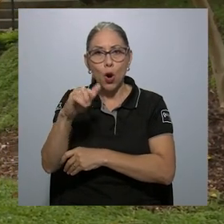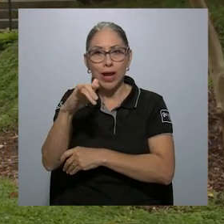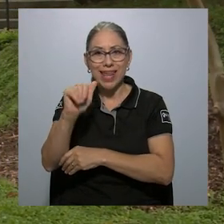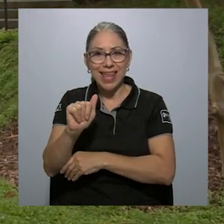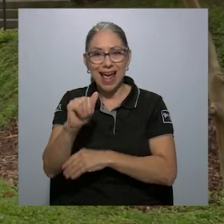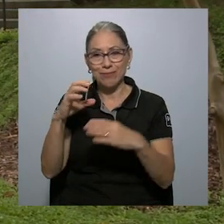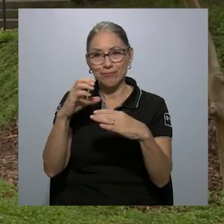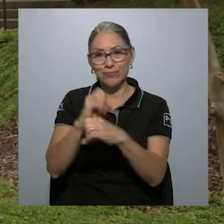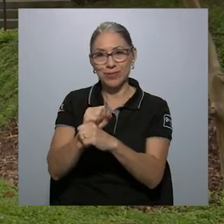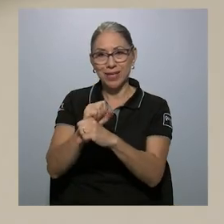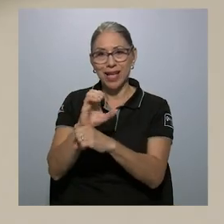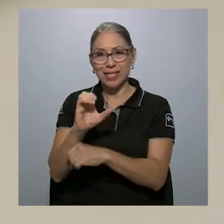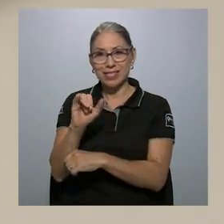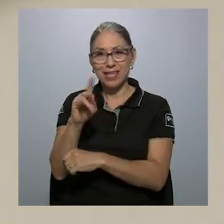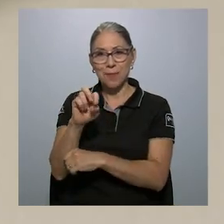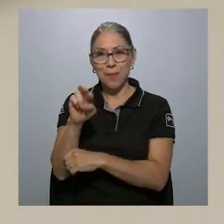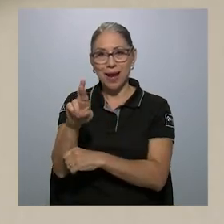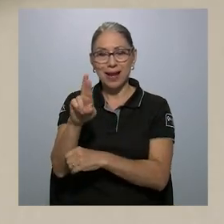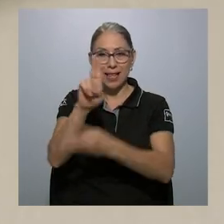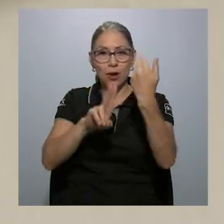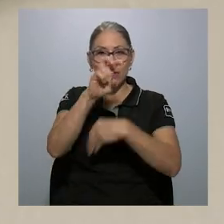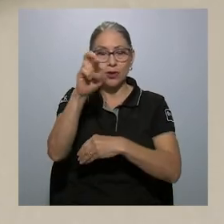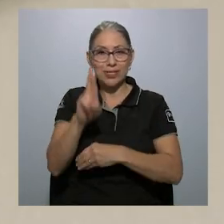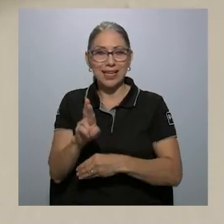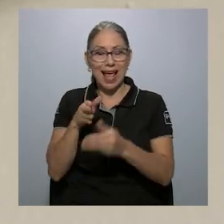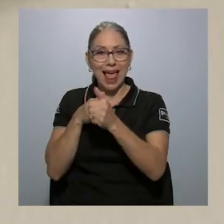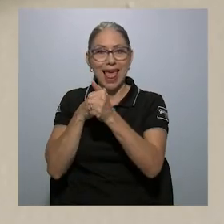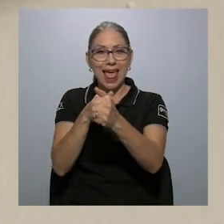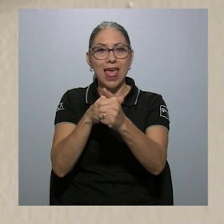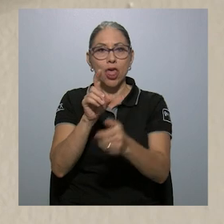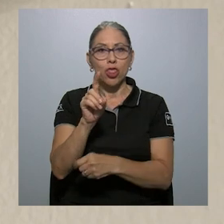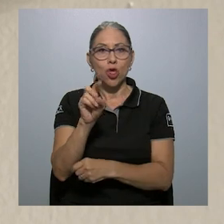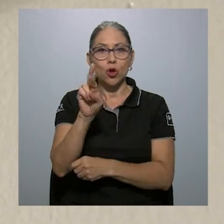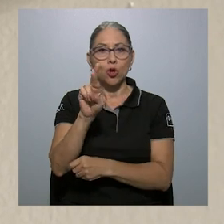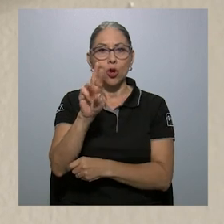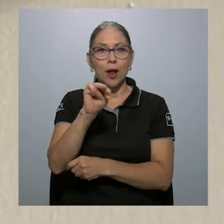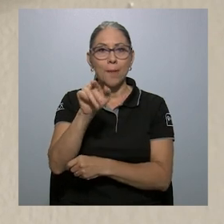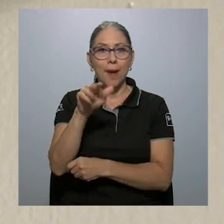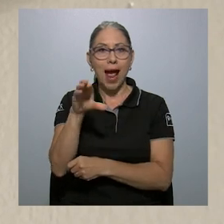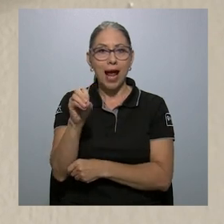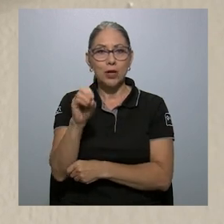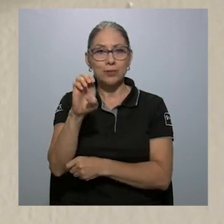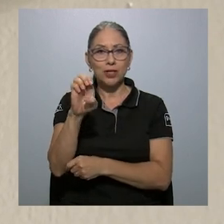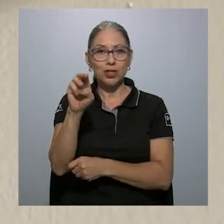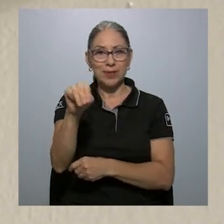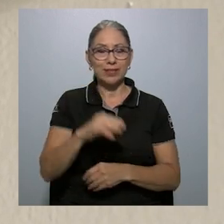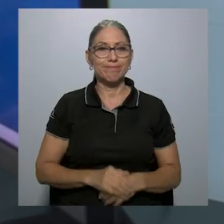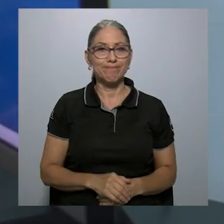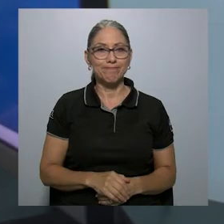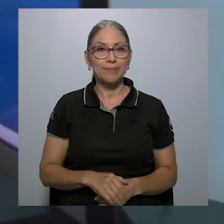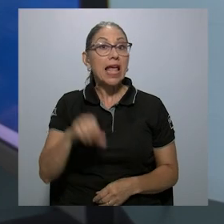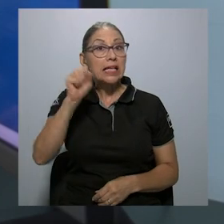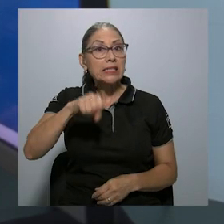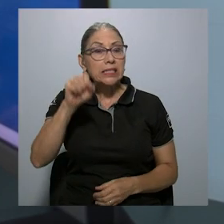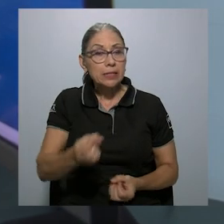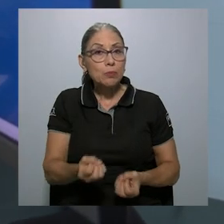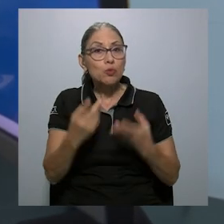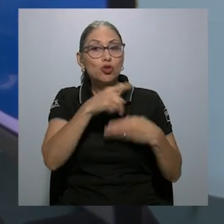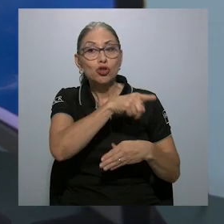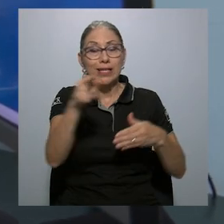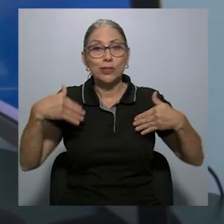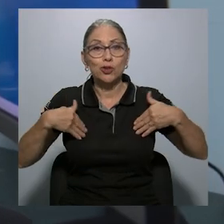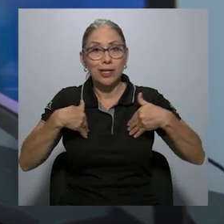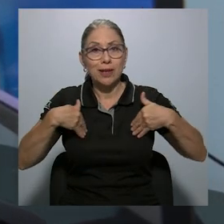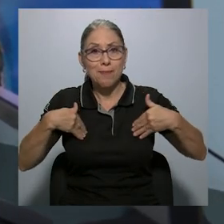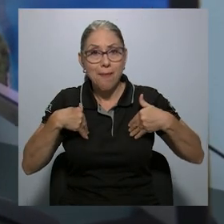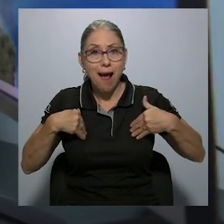CIMAR, de la Universidad de Costa Rica, liderado por el doctor Mario Espinosa Mendiola. Sí, muchas de esas especies